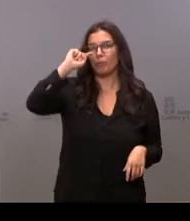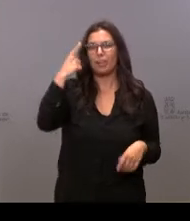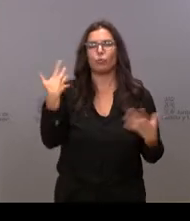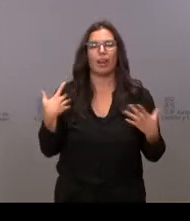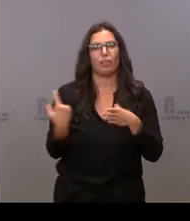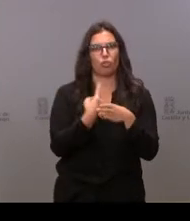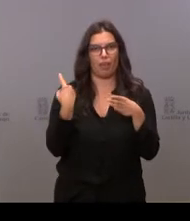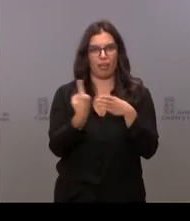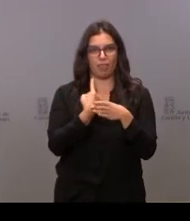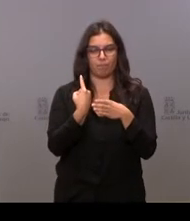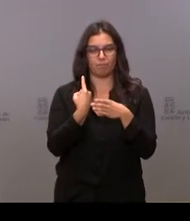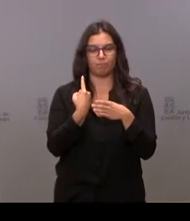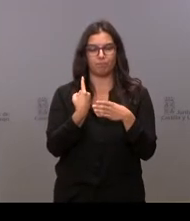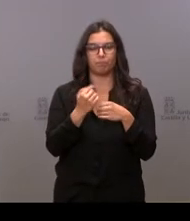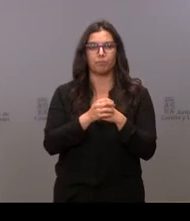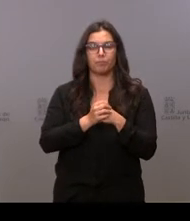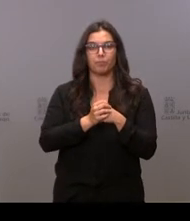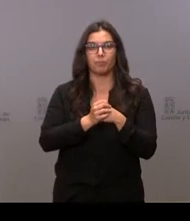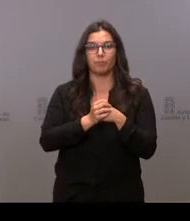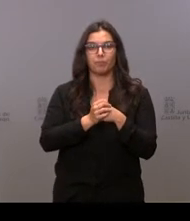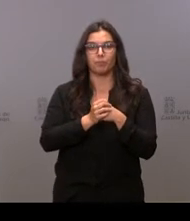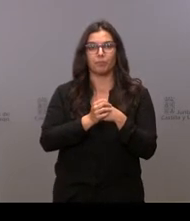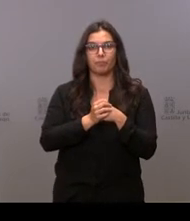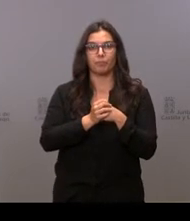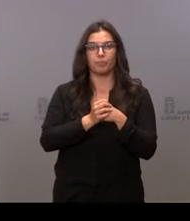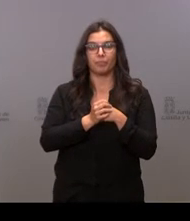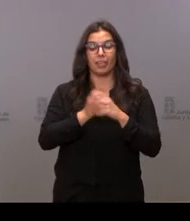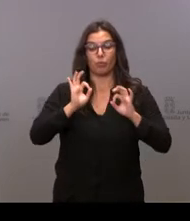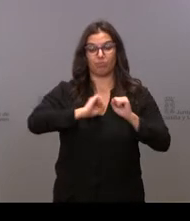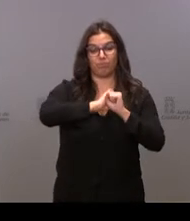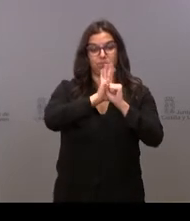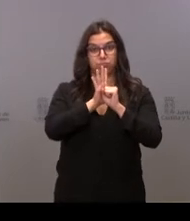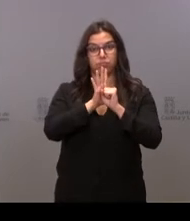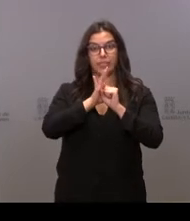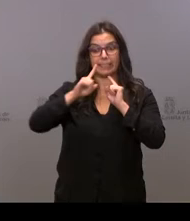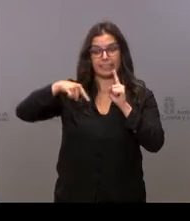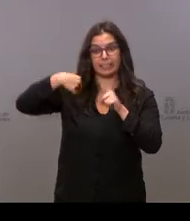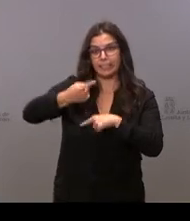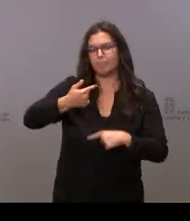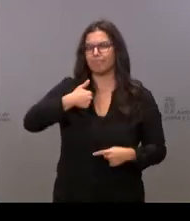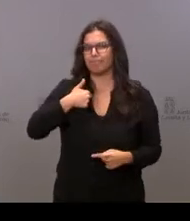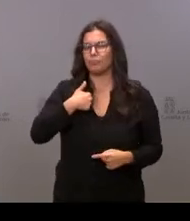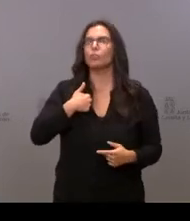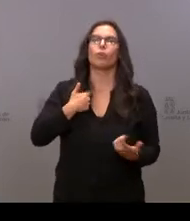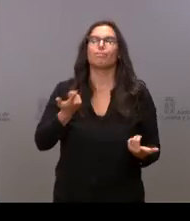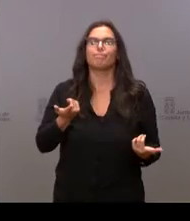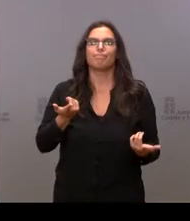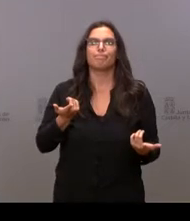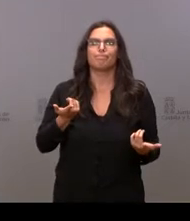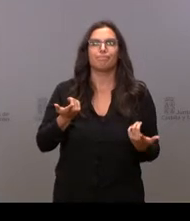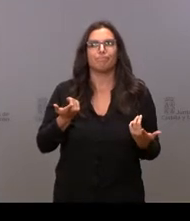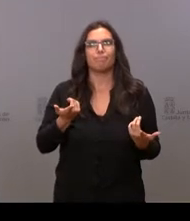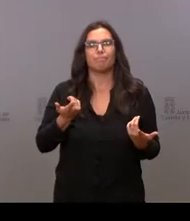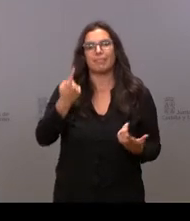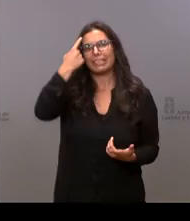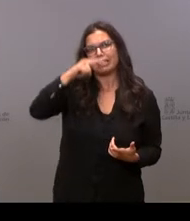soledad. Después de la pandemia he conocido la